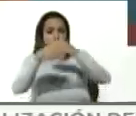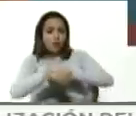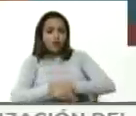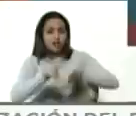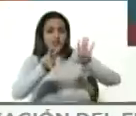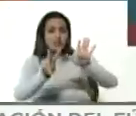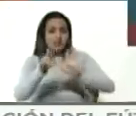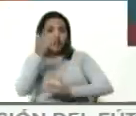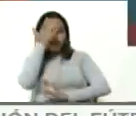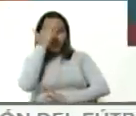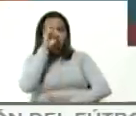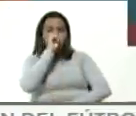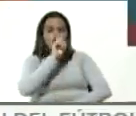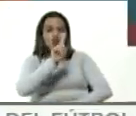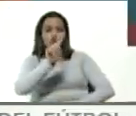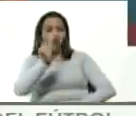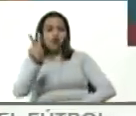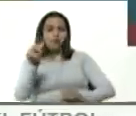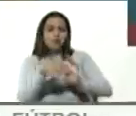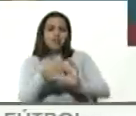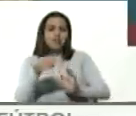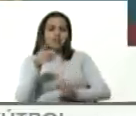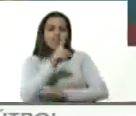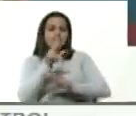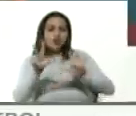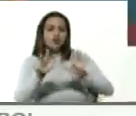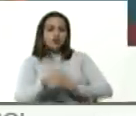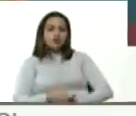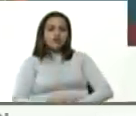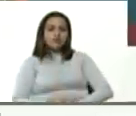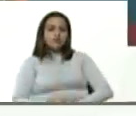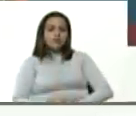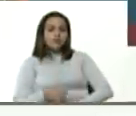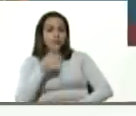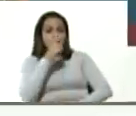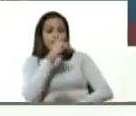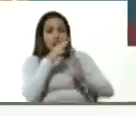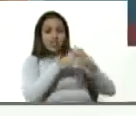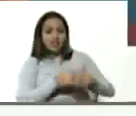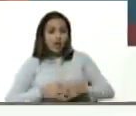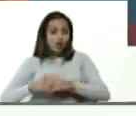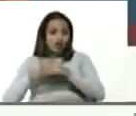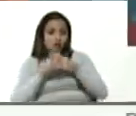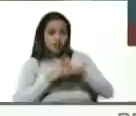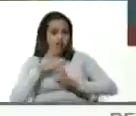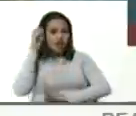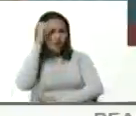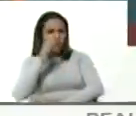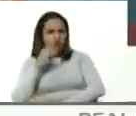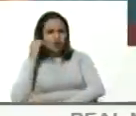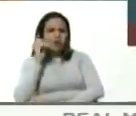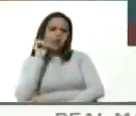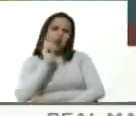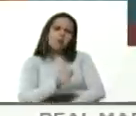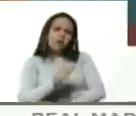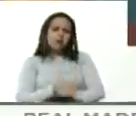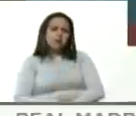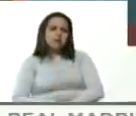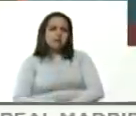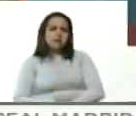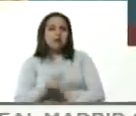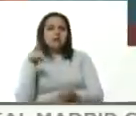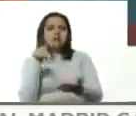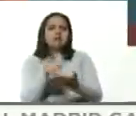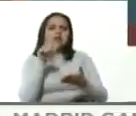de febrero del año 2018 y ellos Estados Unidos parte de la Unión Europea lamentablemente se sumaron a esta estrategia que